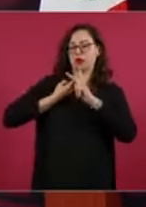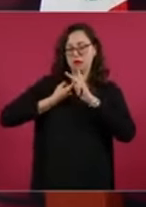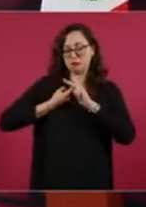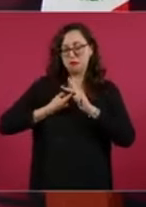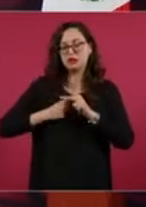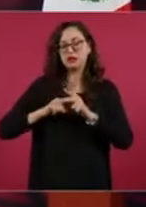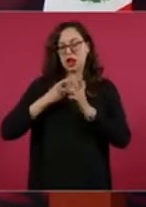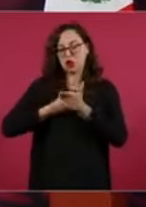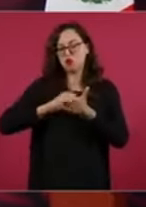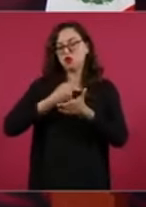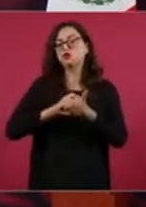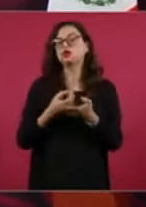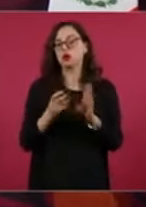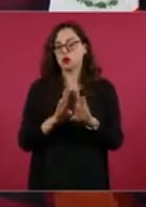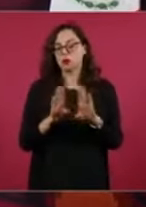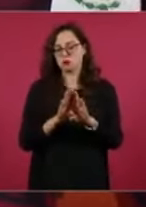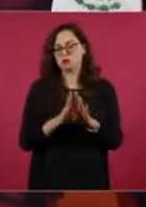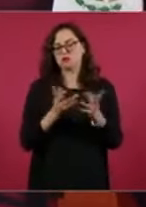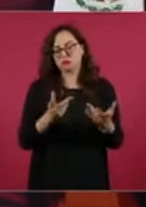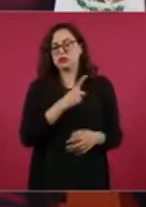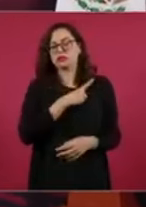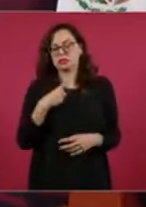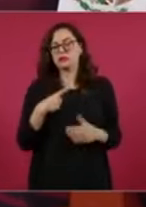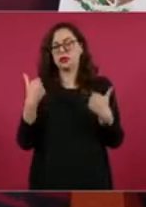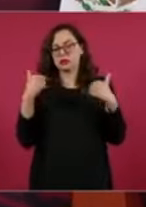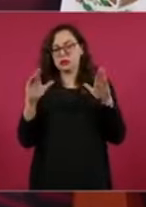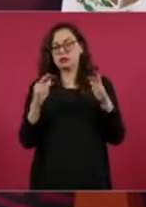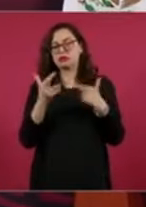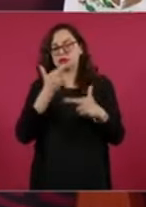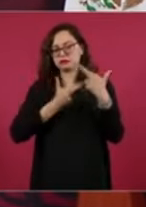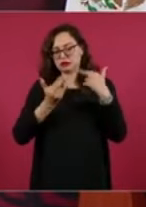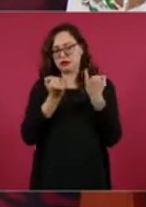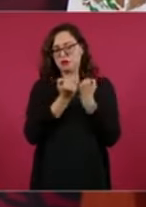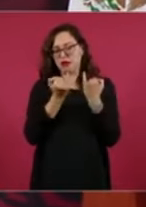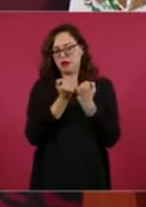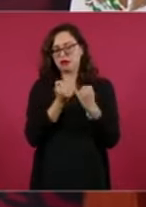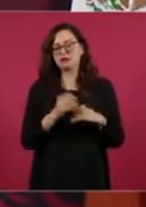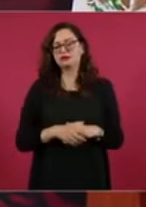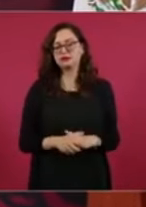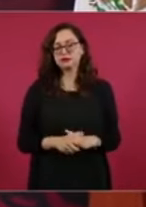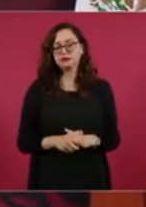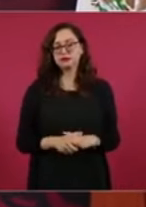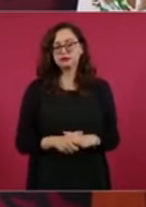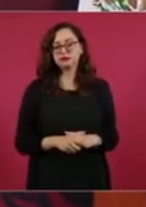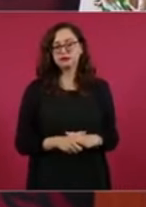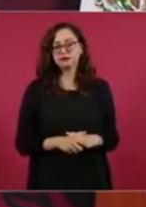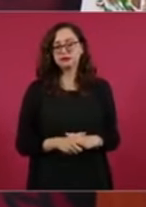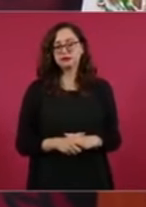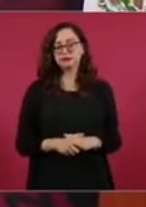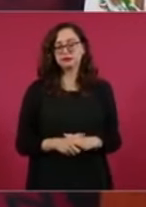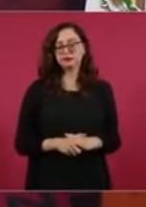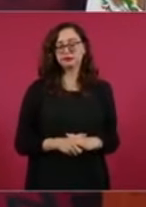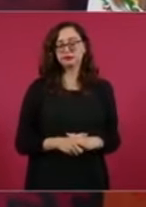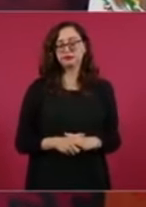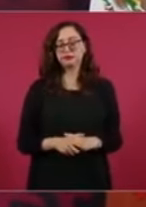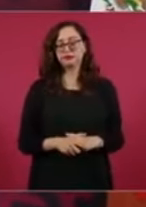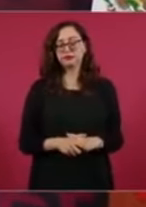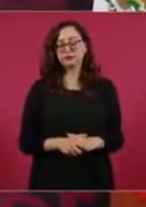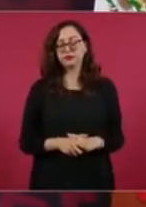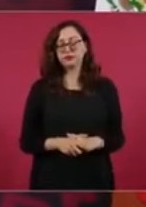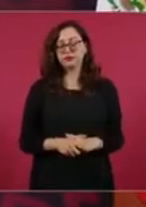siento que al pan le perjudicó mucho